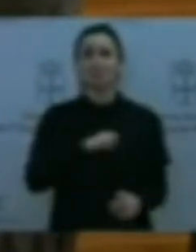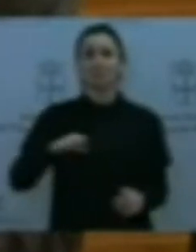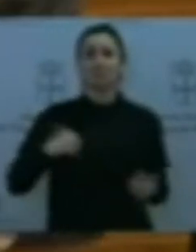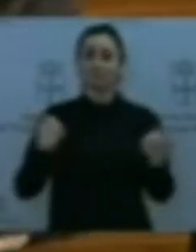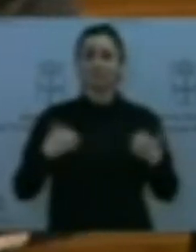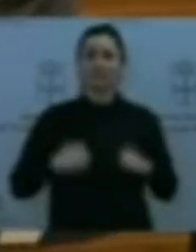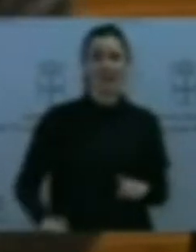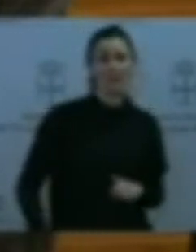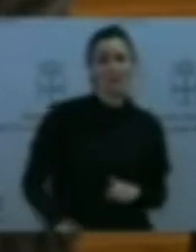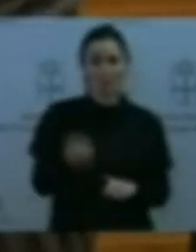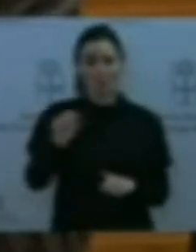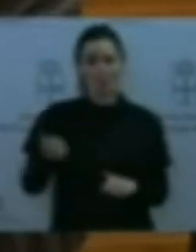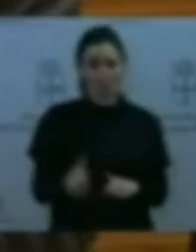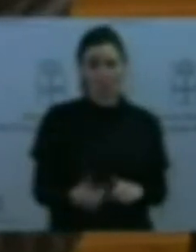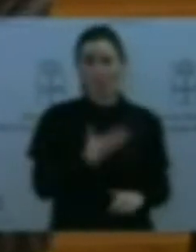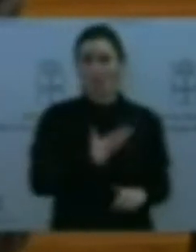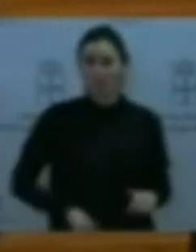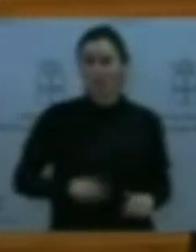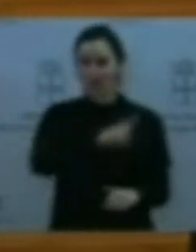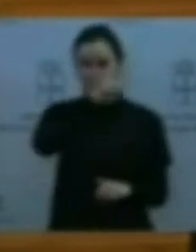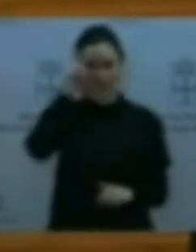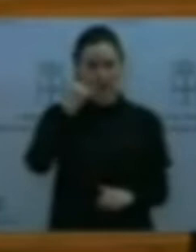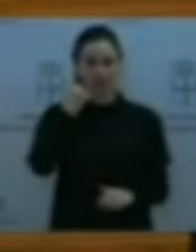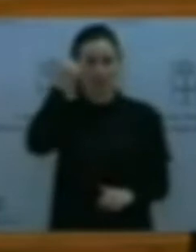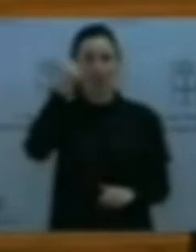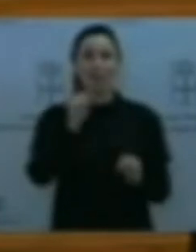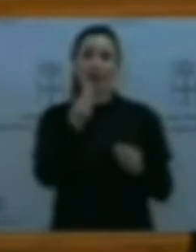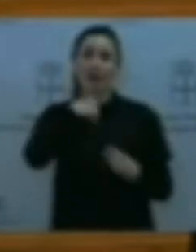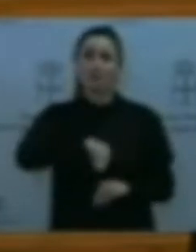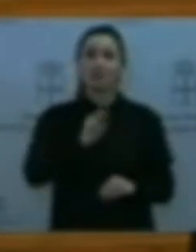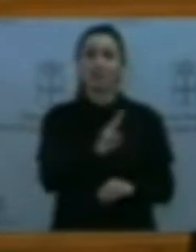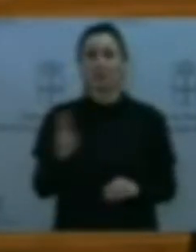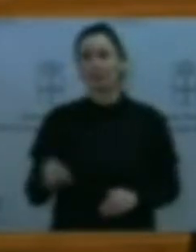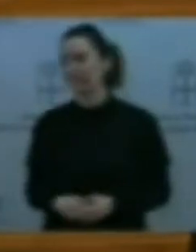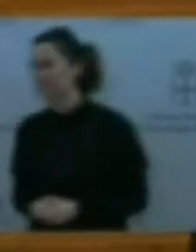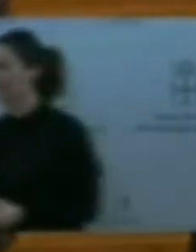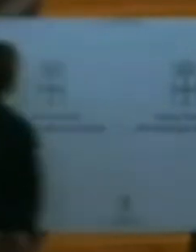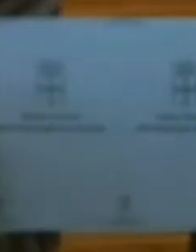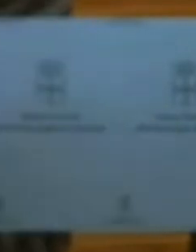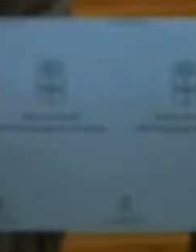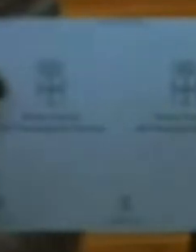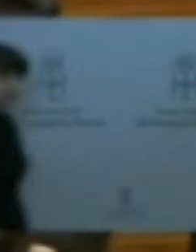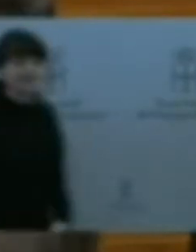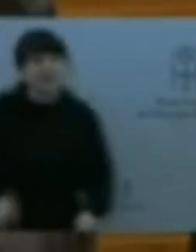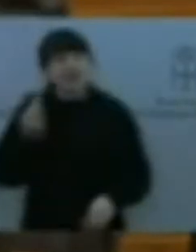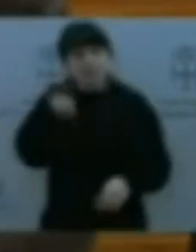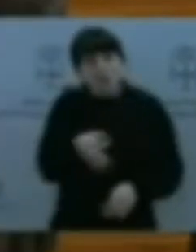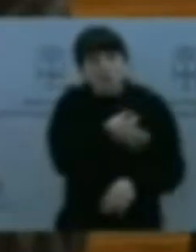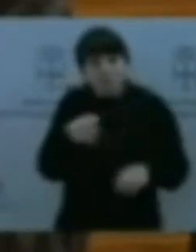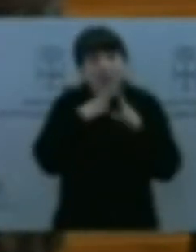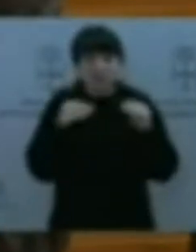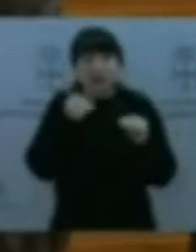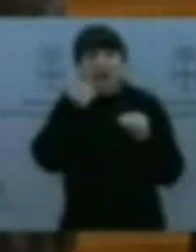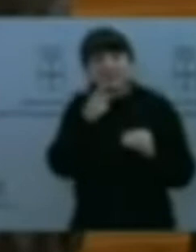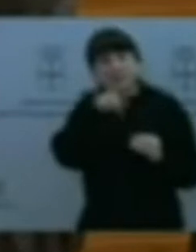aprobado en La Rioja, claro, solo que en esas comunidades gobierna el Partido Popular. También es casi efectiva en Andalucía, en la Comunidad Valenciana, en Navarra, por decir otras regiones